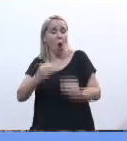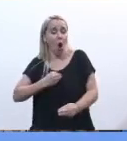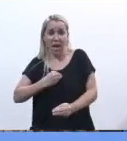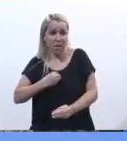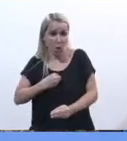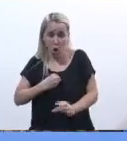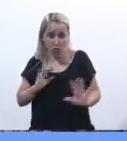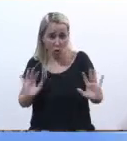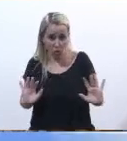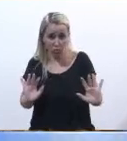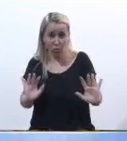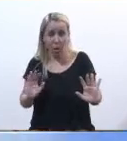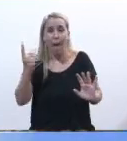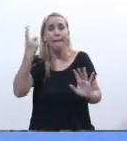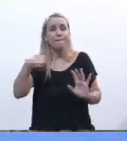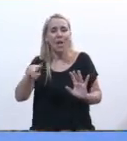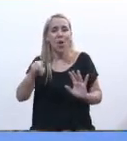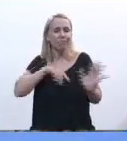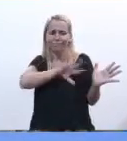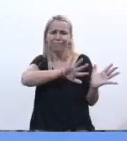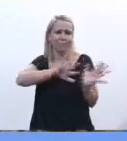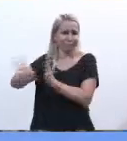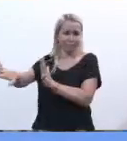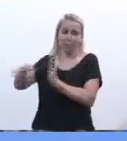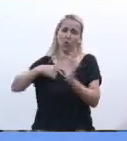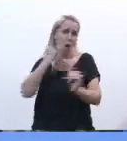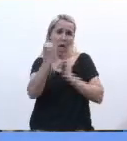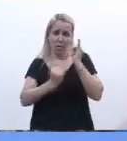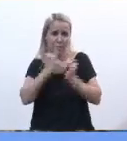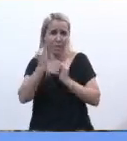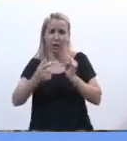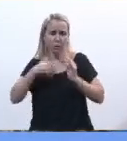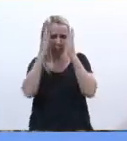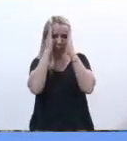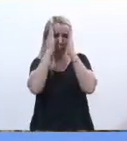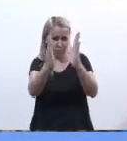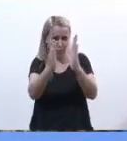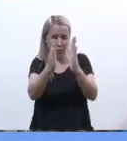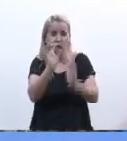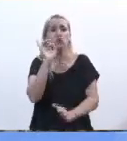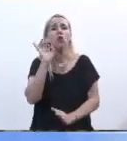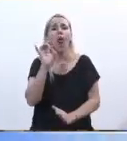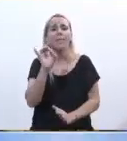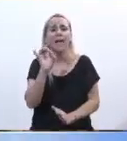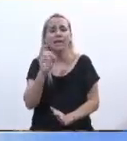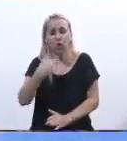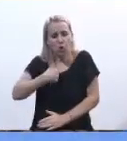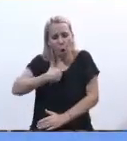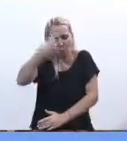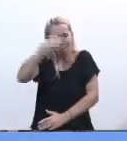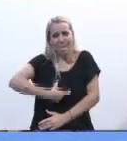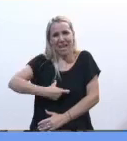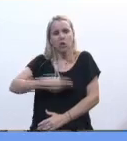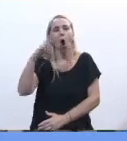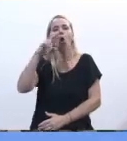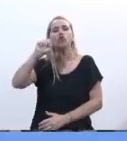pero que no van a ser motivo de mi argumentación. Me voy a focalizar, señor presidente, en lo que yo creo, el rol